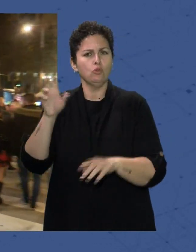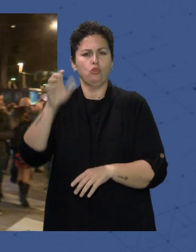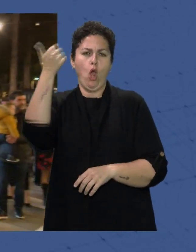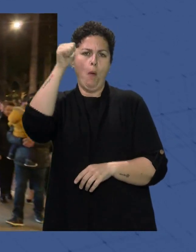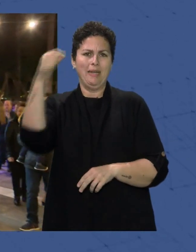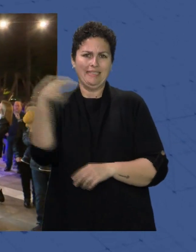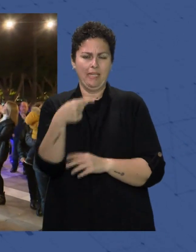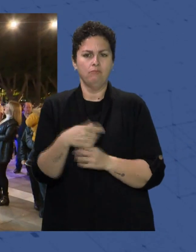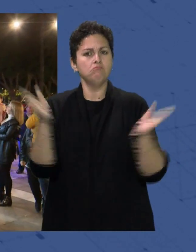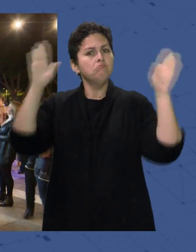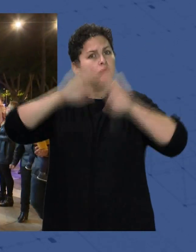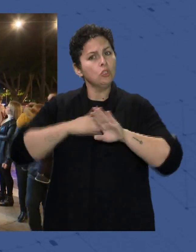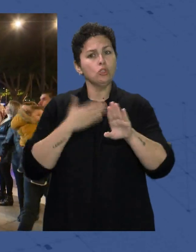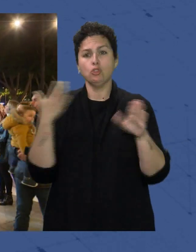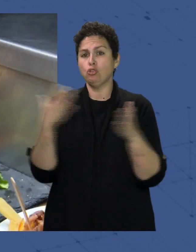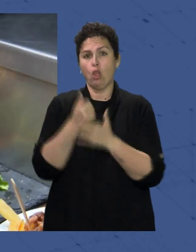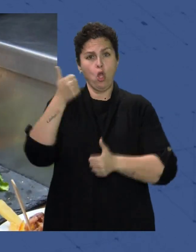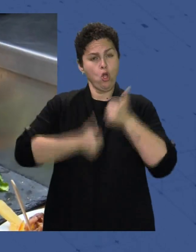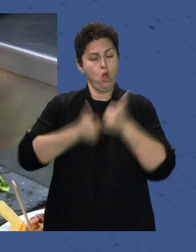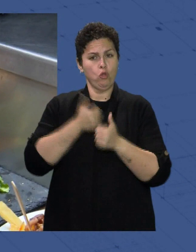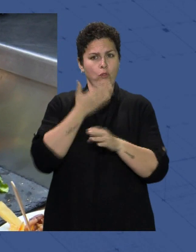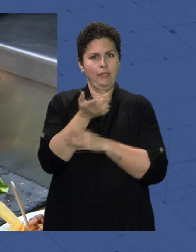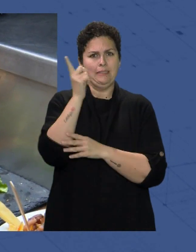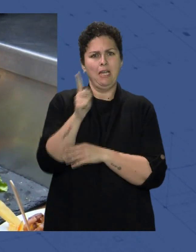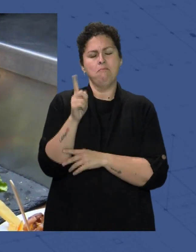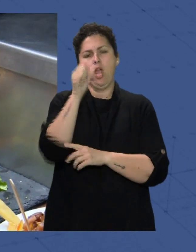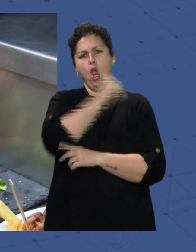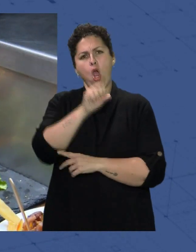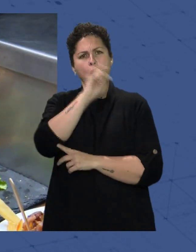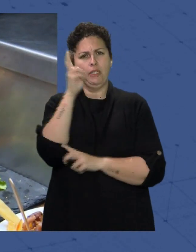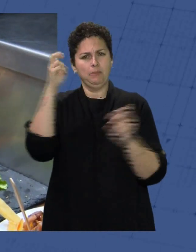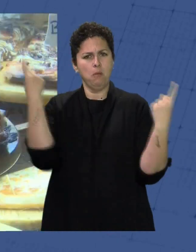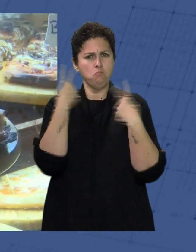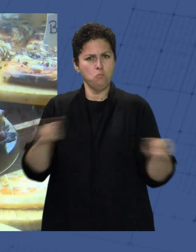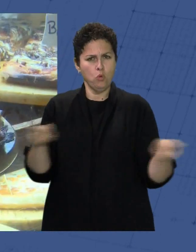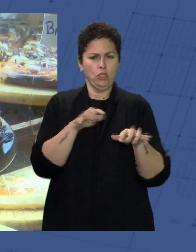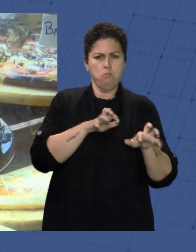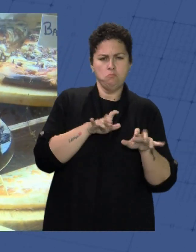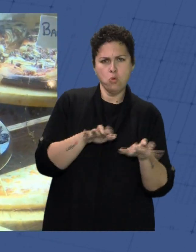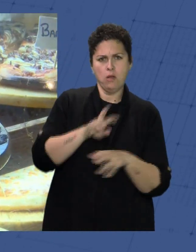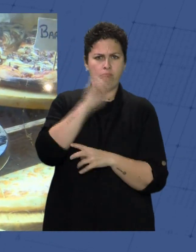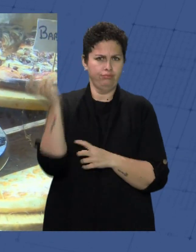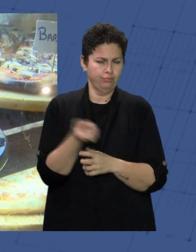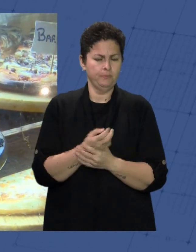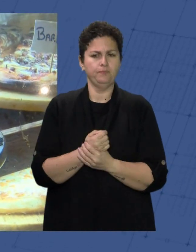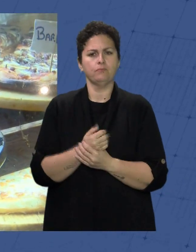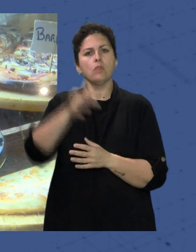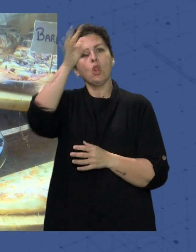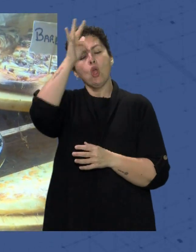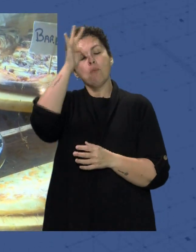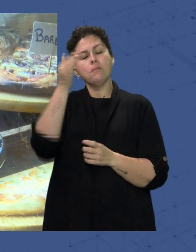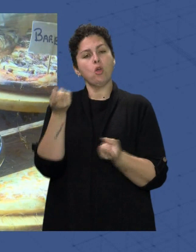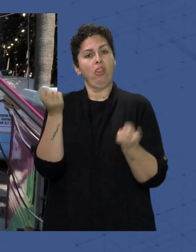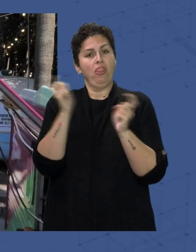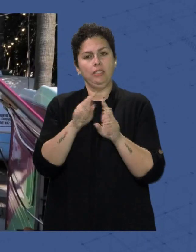noche todos los asistentes a este campeonato disfrutaron de otros dos conciertos evocando la música y letras de Triana y Bon Jovi el domingo la cita gastronómica